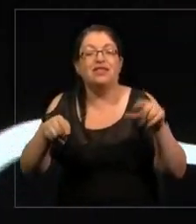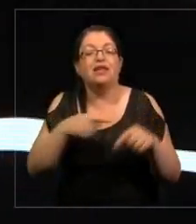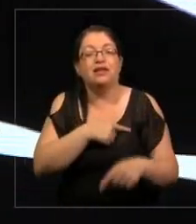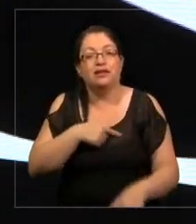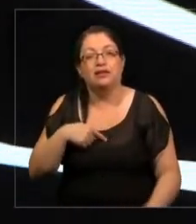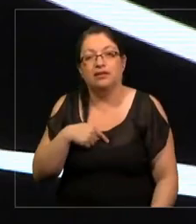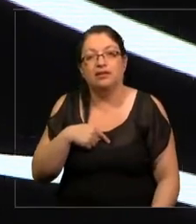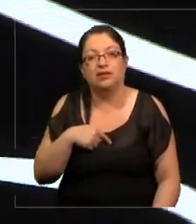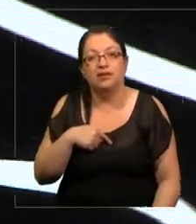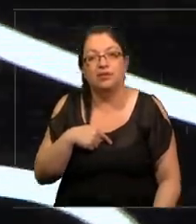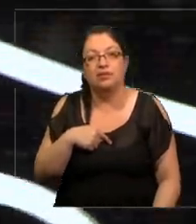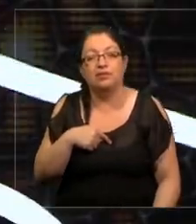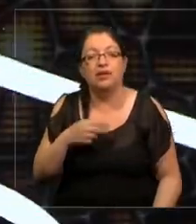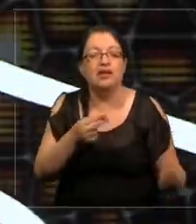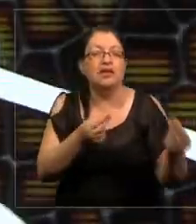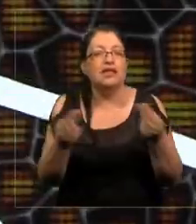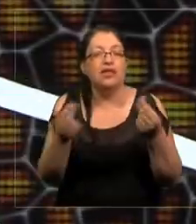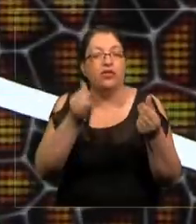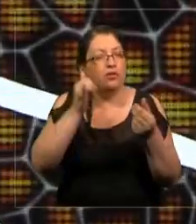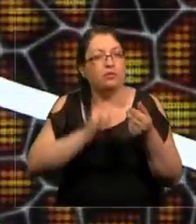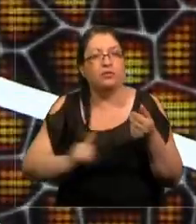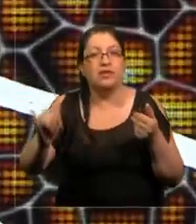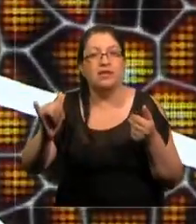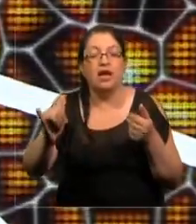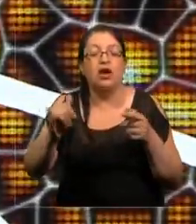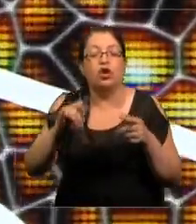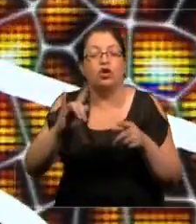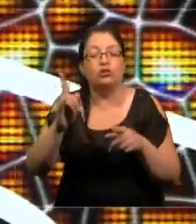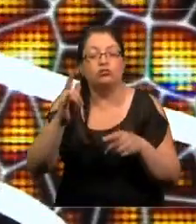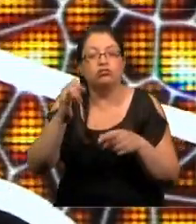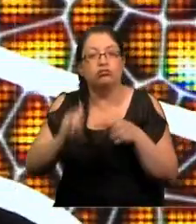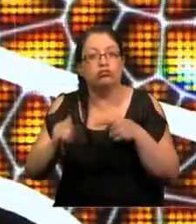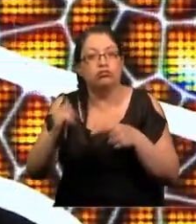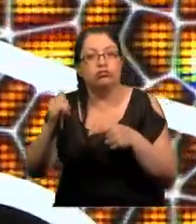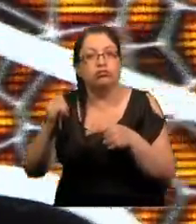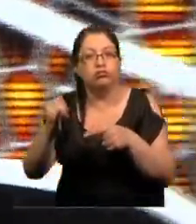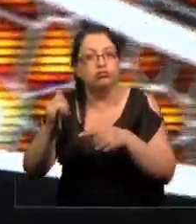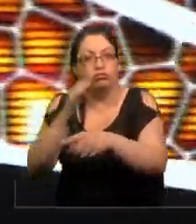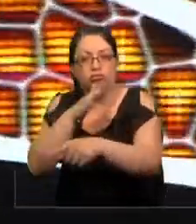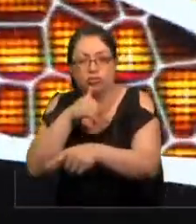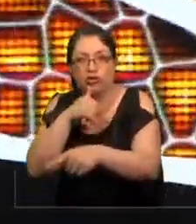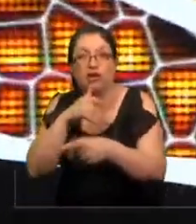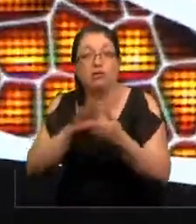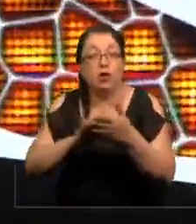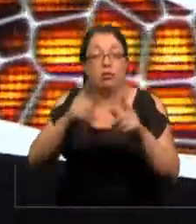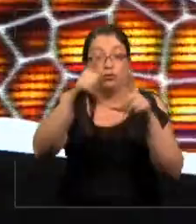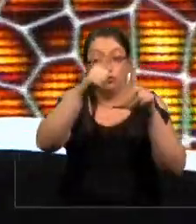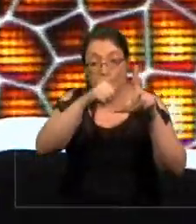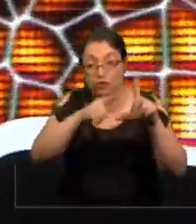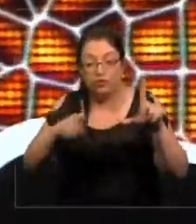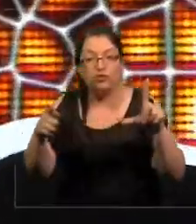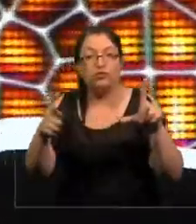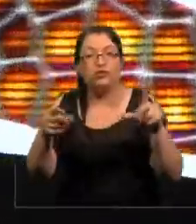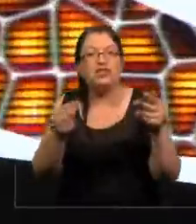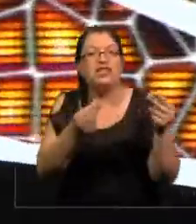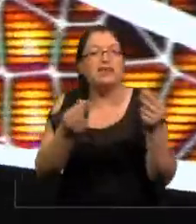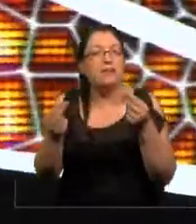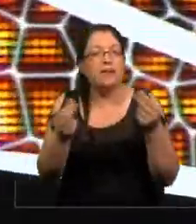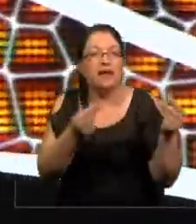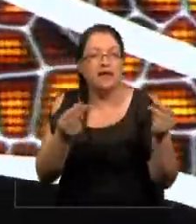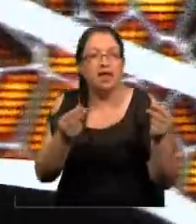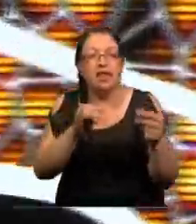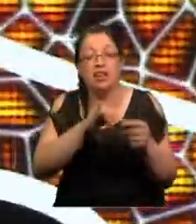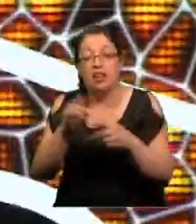llama la similaridad finita, que si uno tiene esa similaridad, tristemente tiene que